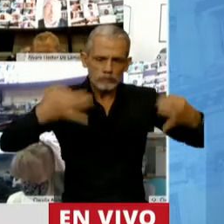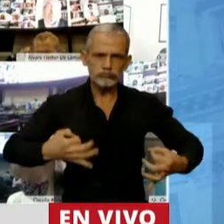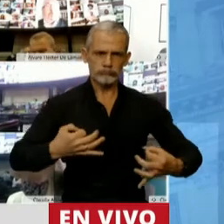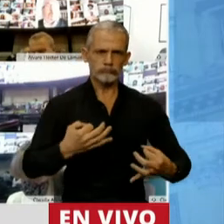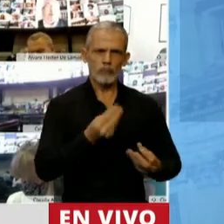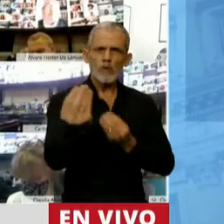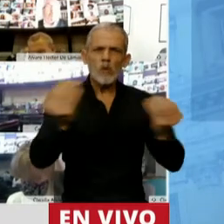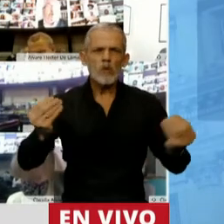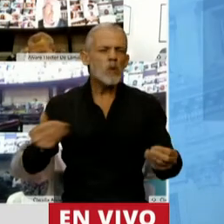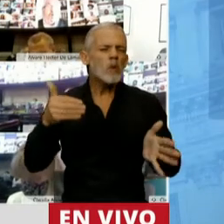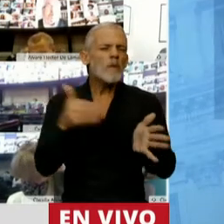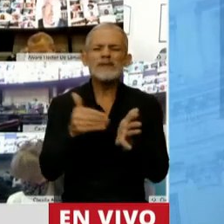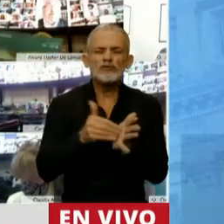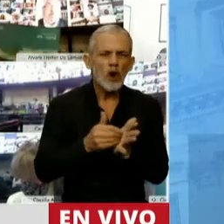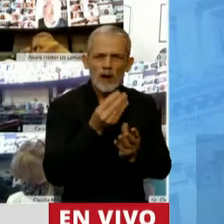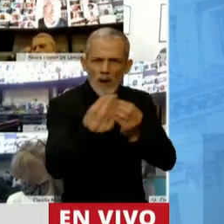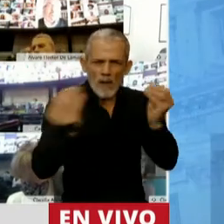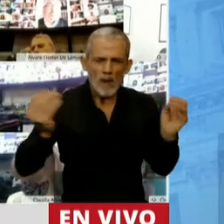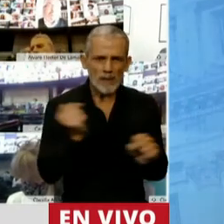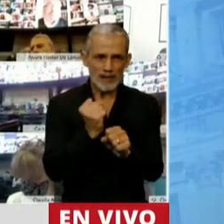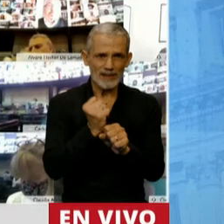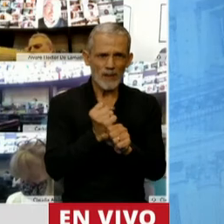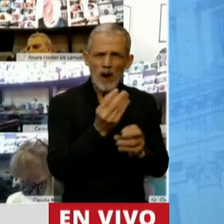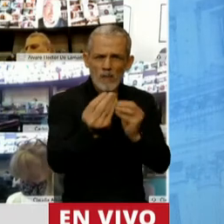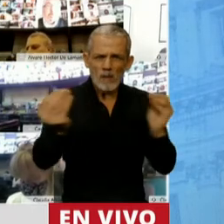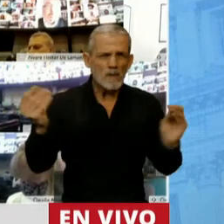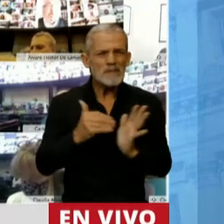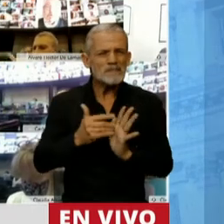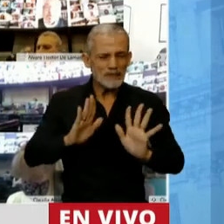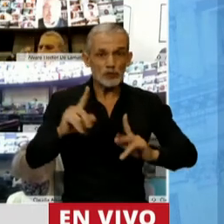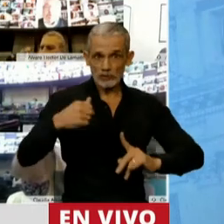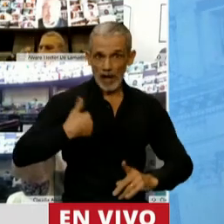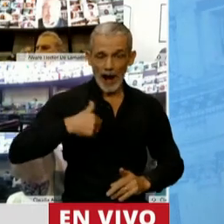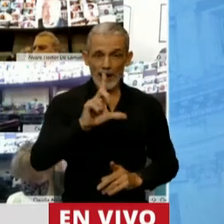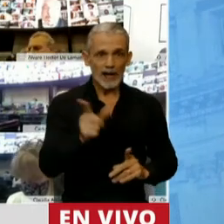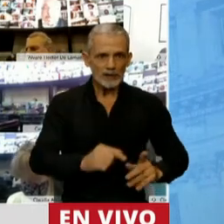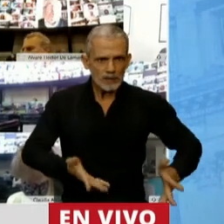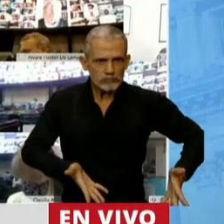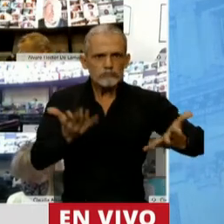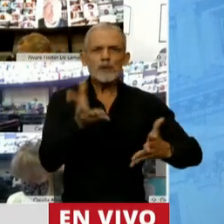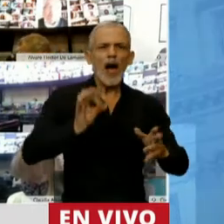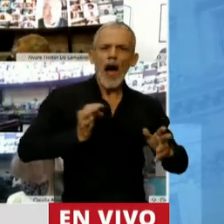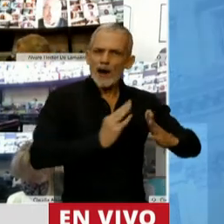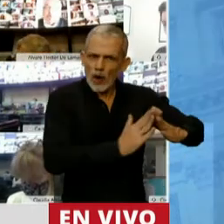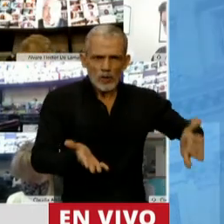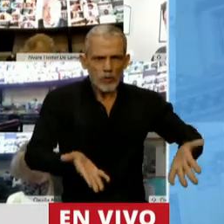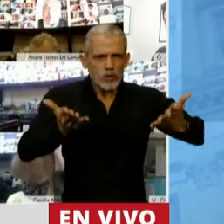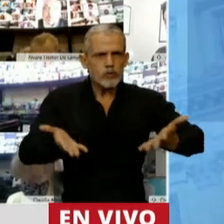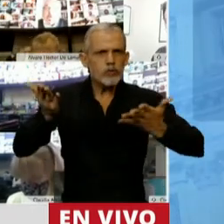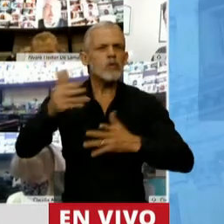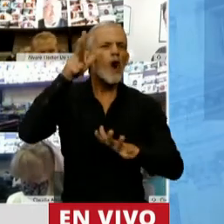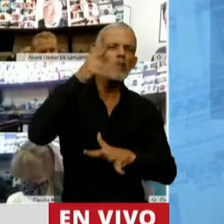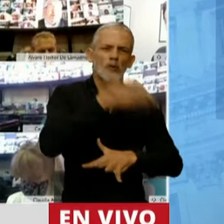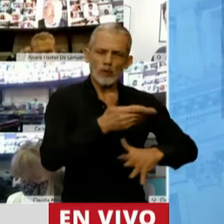incorporaron por millones los puestos de trabajo. Y nuestro país creció todos los años a tasas del